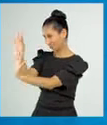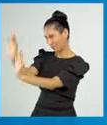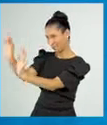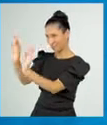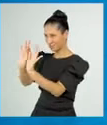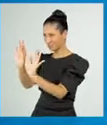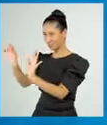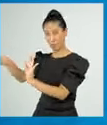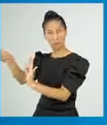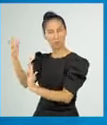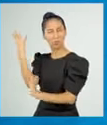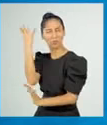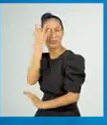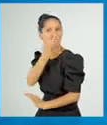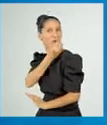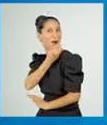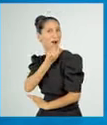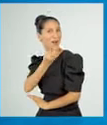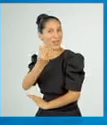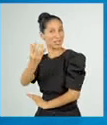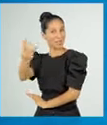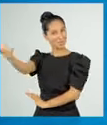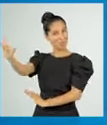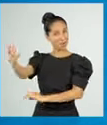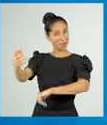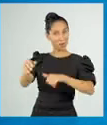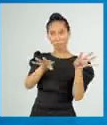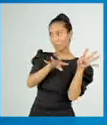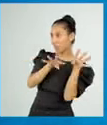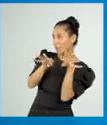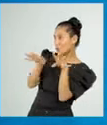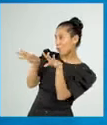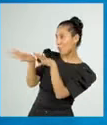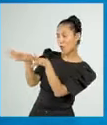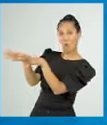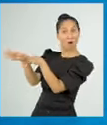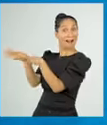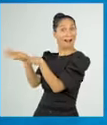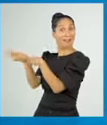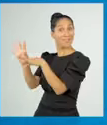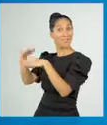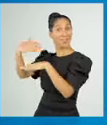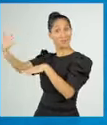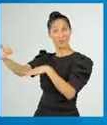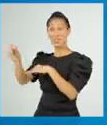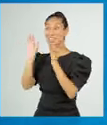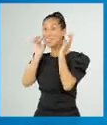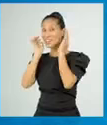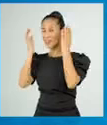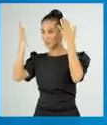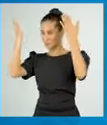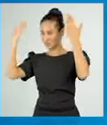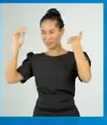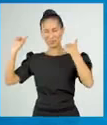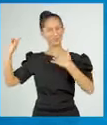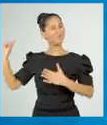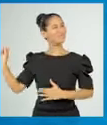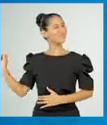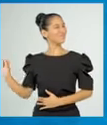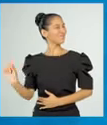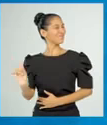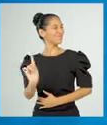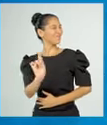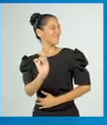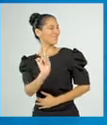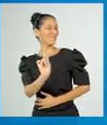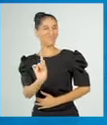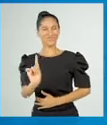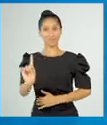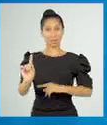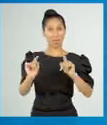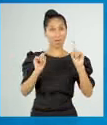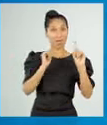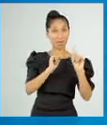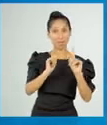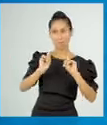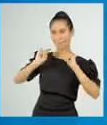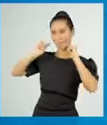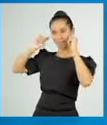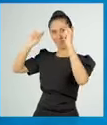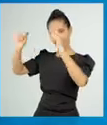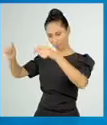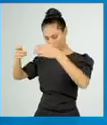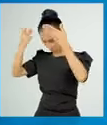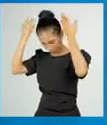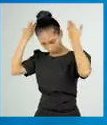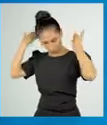asamblea. La diosa Atenea regaló a la mujer un cinturón de perlas y un hermoso vestido de púrpura y piedras